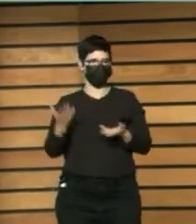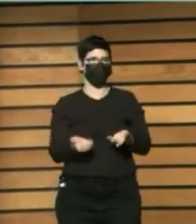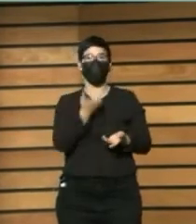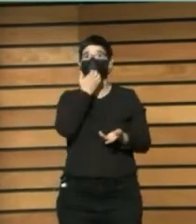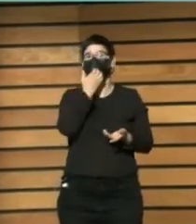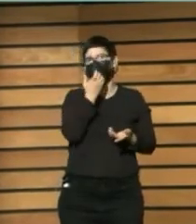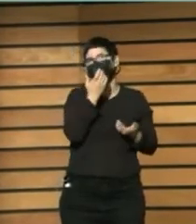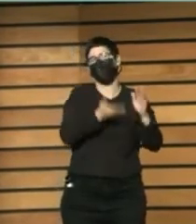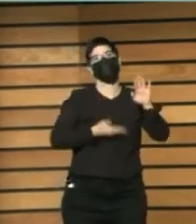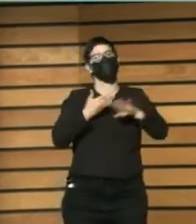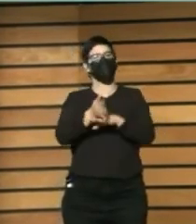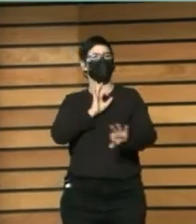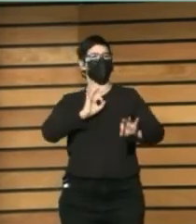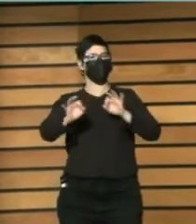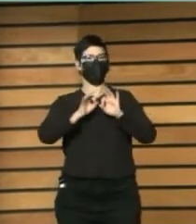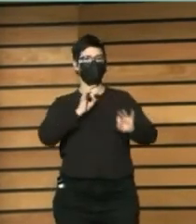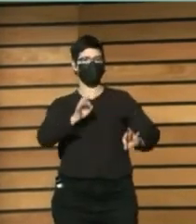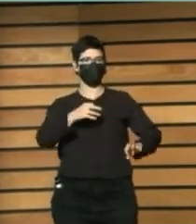teatro